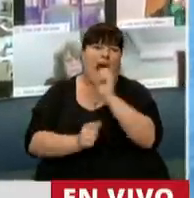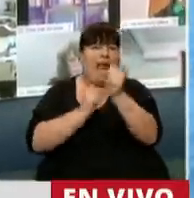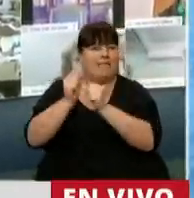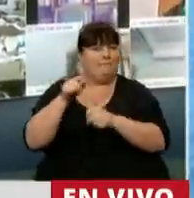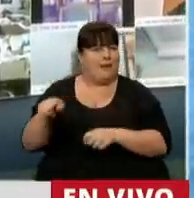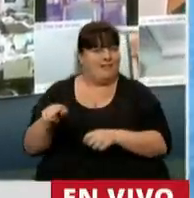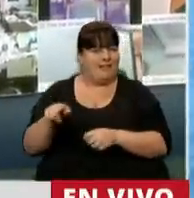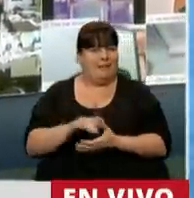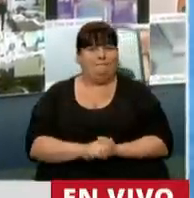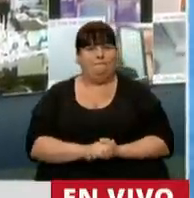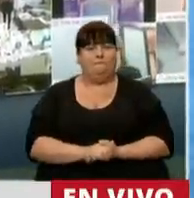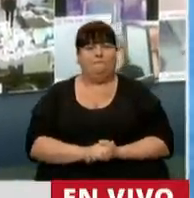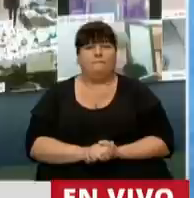empresa.